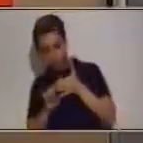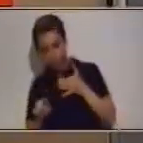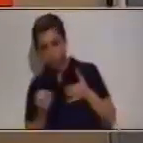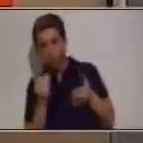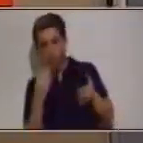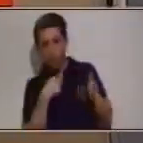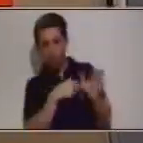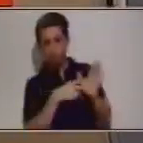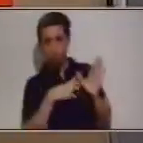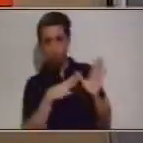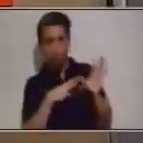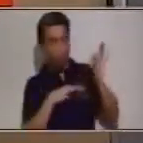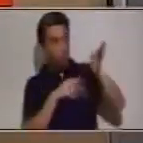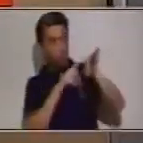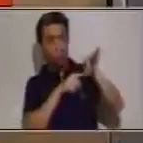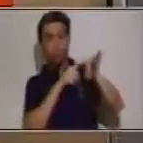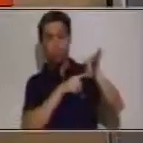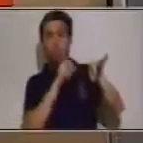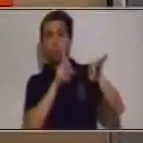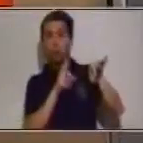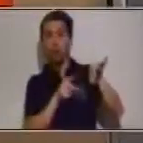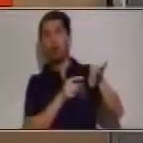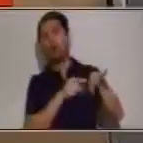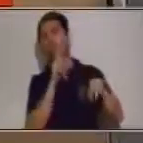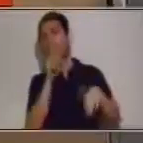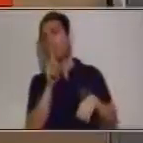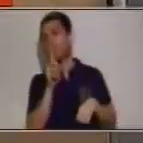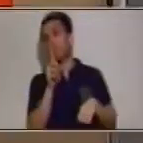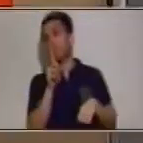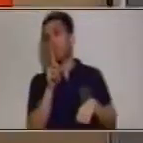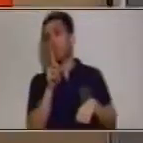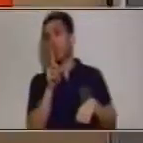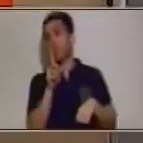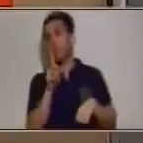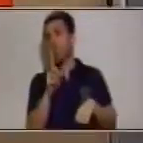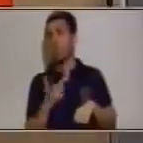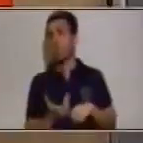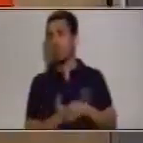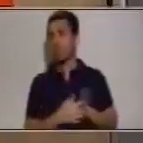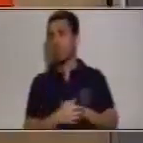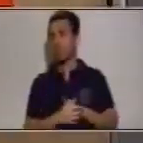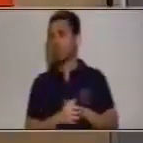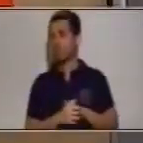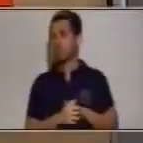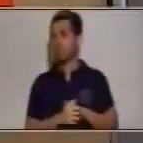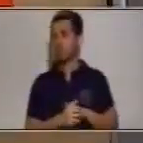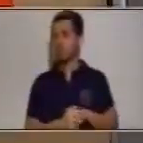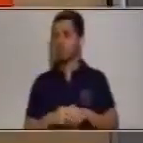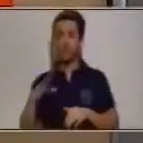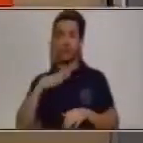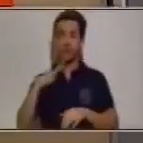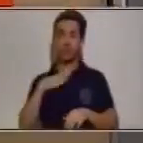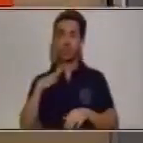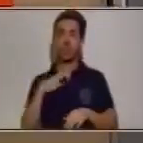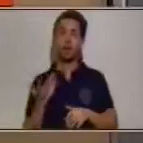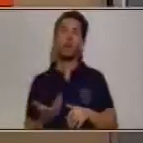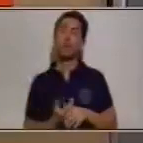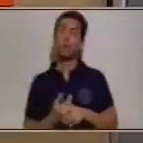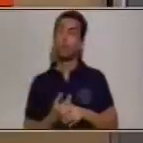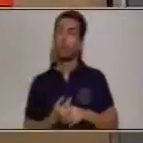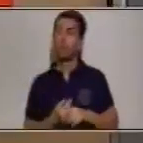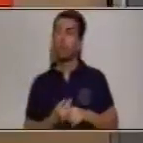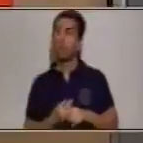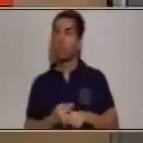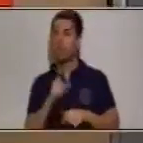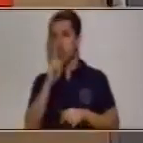¿cuántos me quedaron? ¿Cuántos? Exacto. Me quedó entonces definitivamente